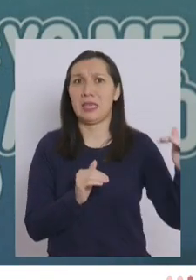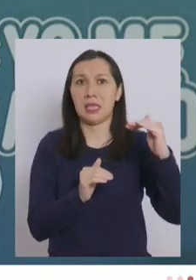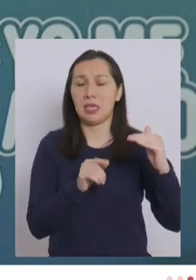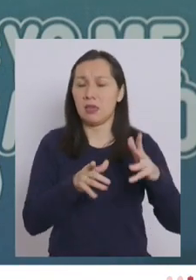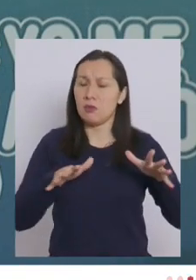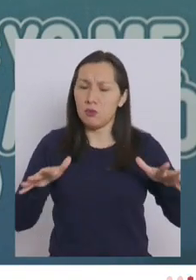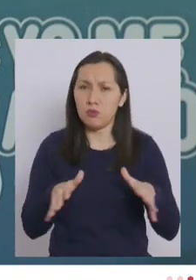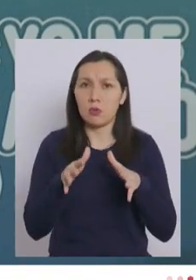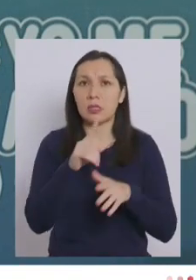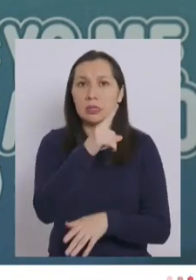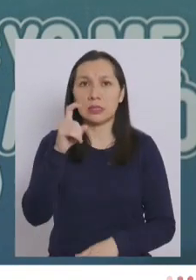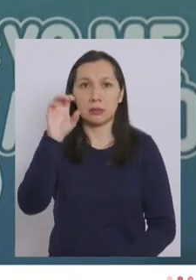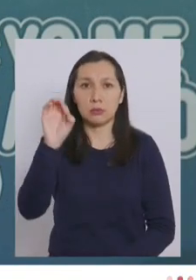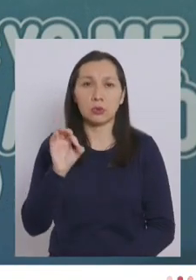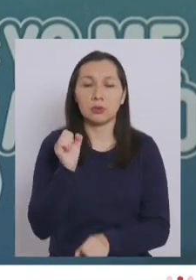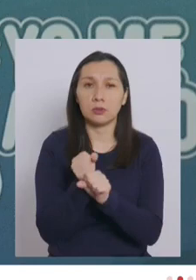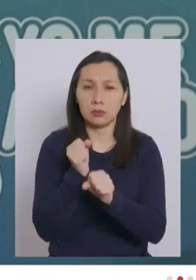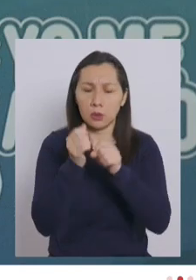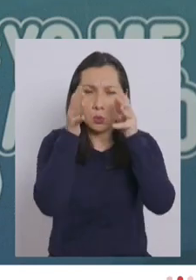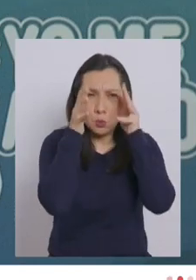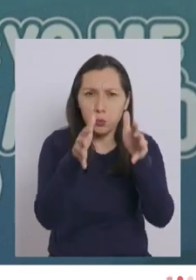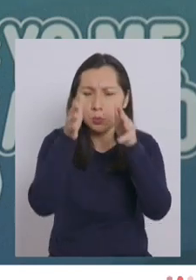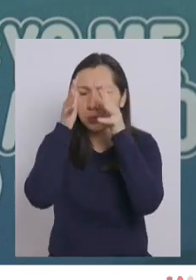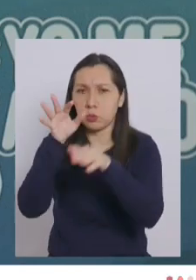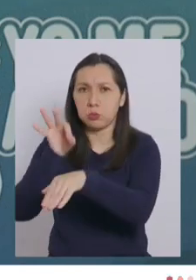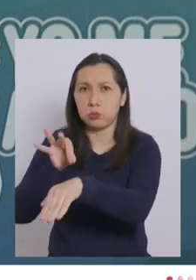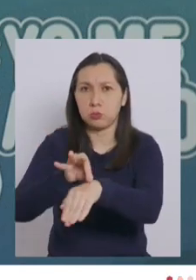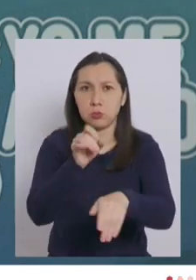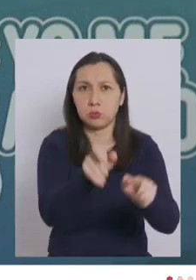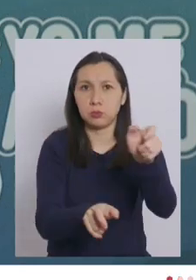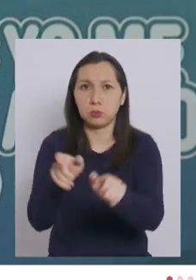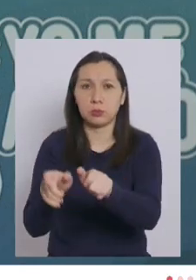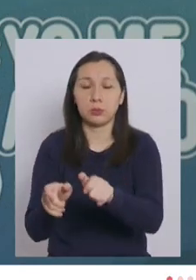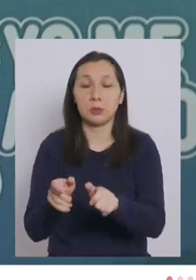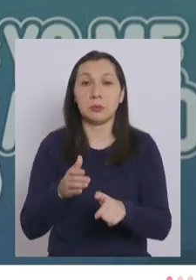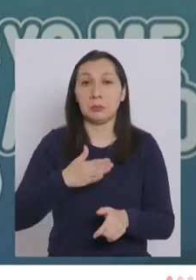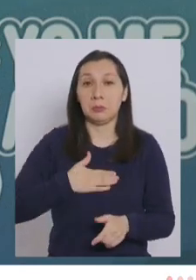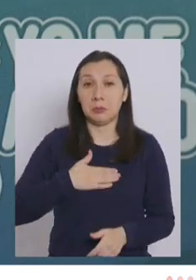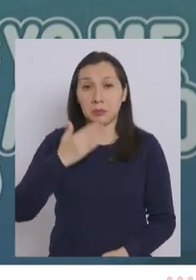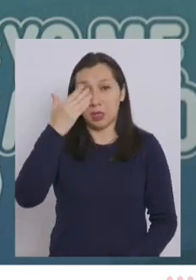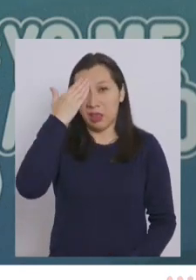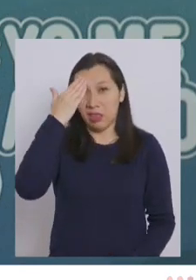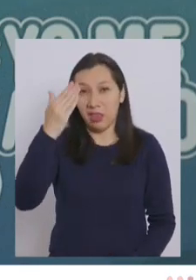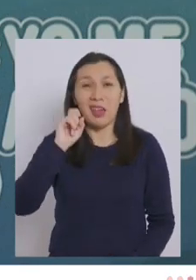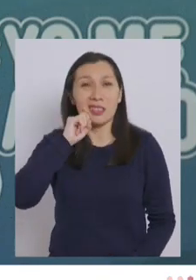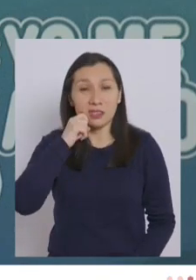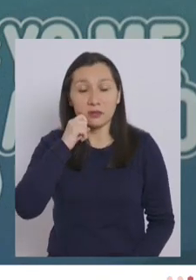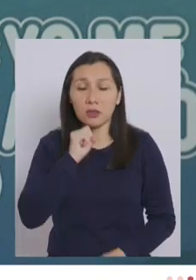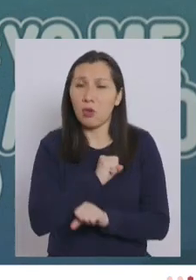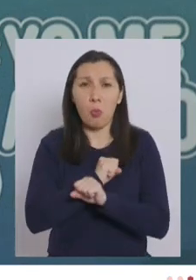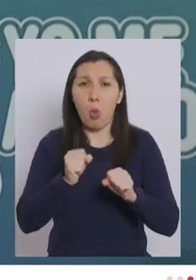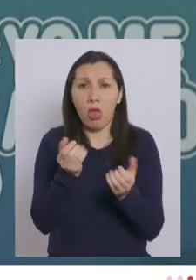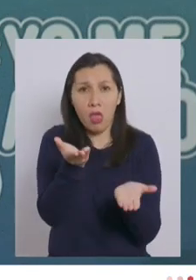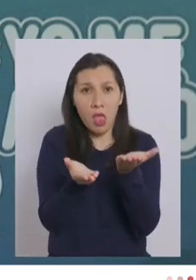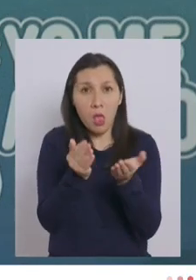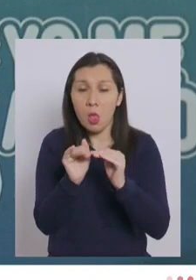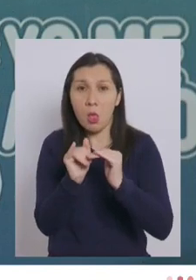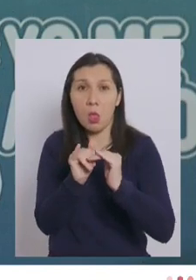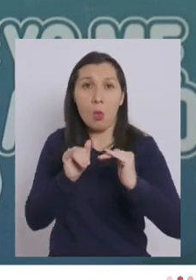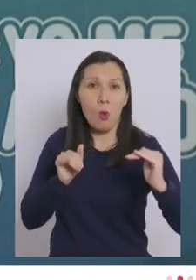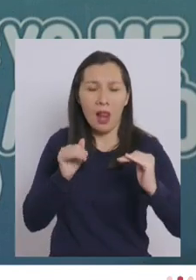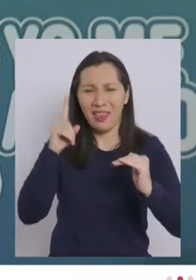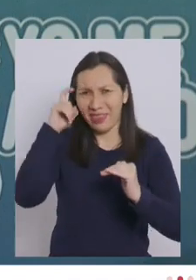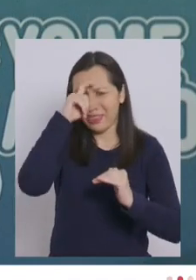entregados 100% al trabajo atendiendo pacientes. Mis días son incomparables con los días